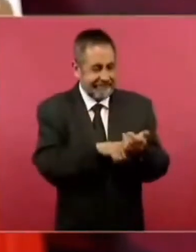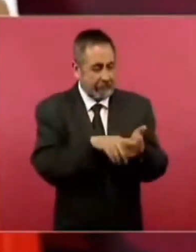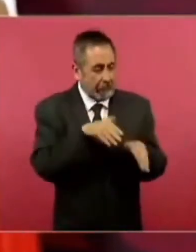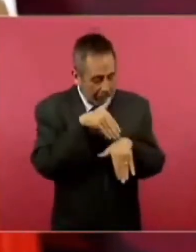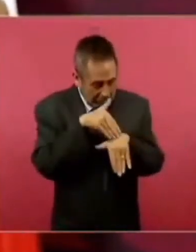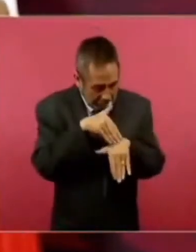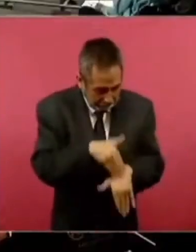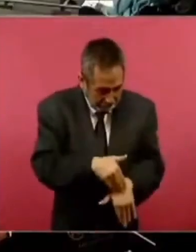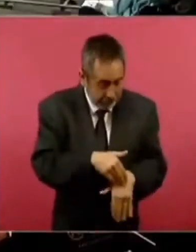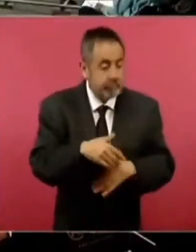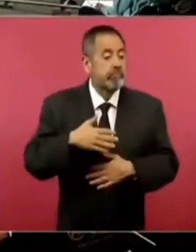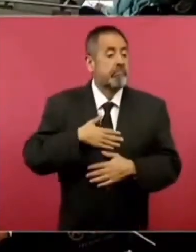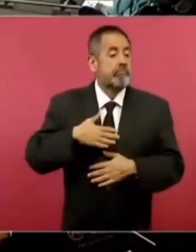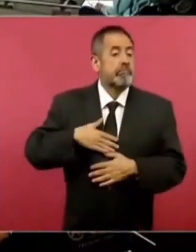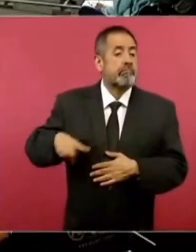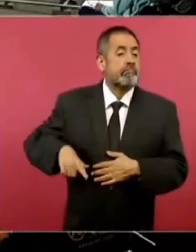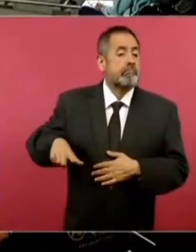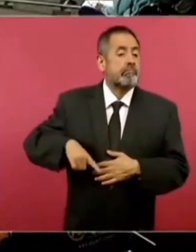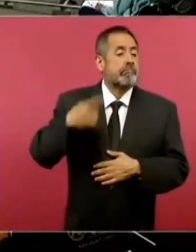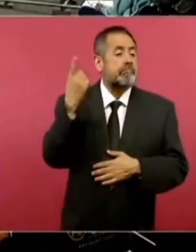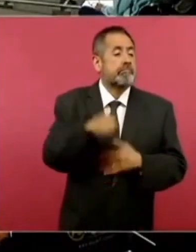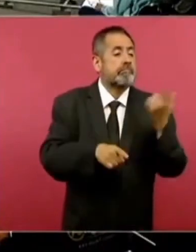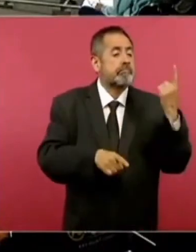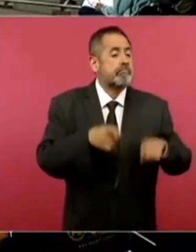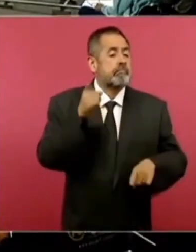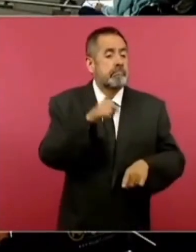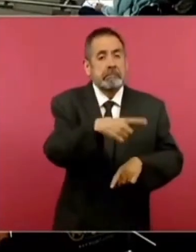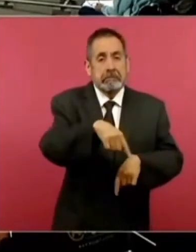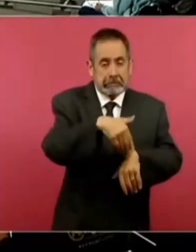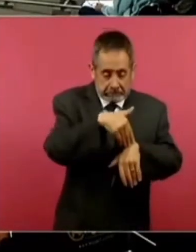al servicio del conservadurismo